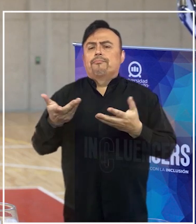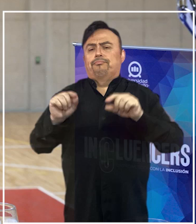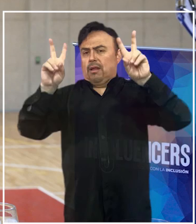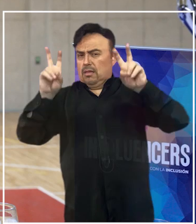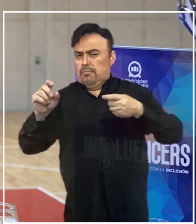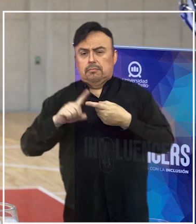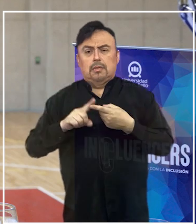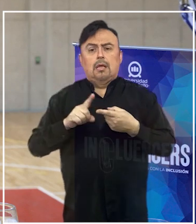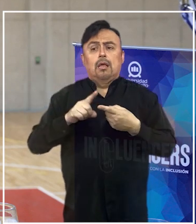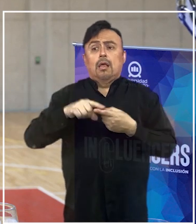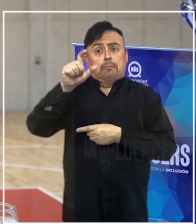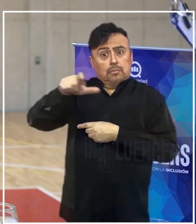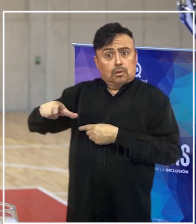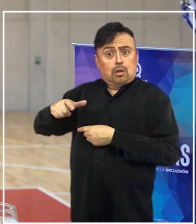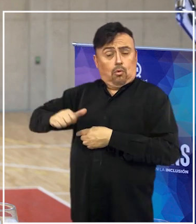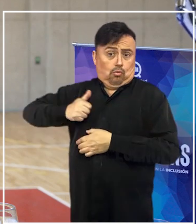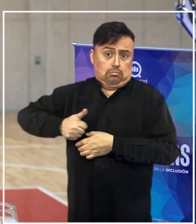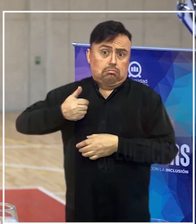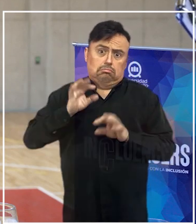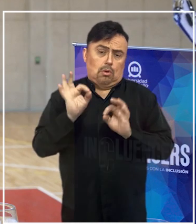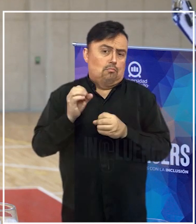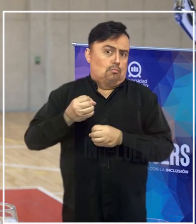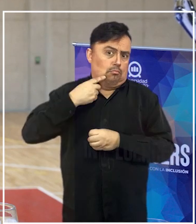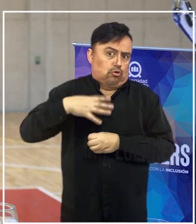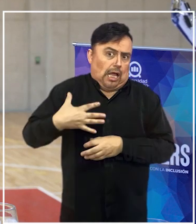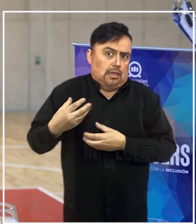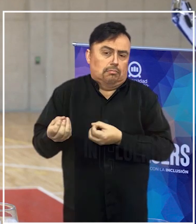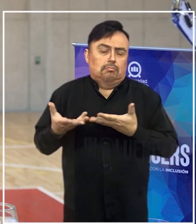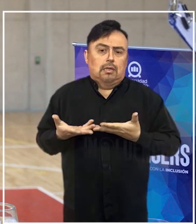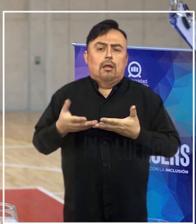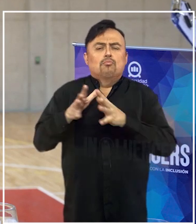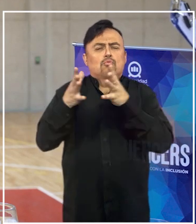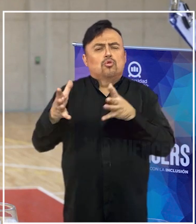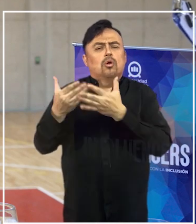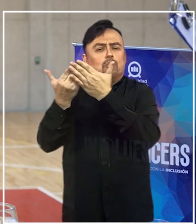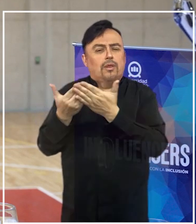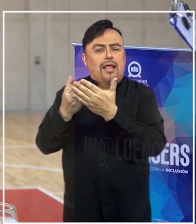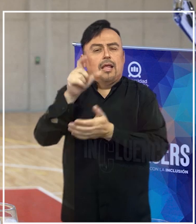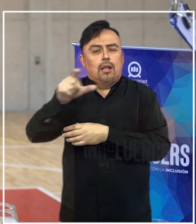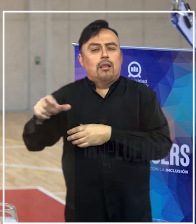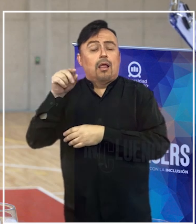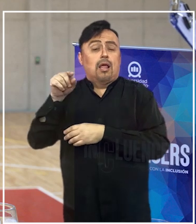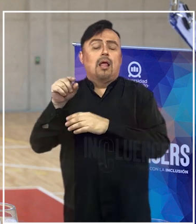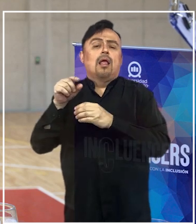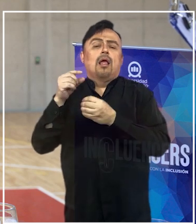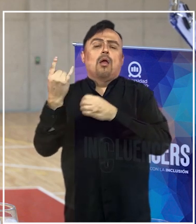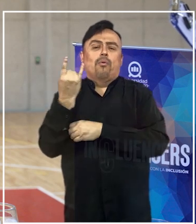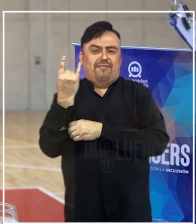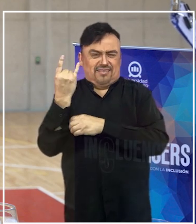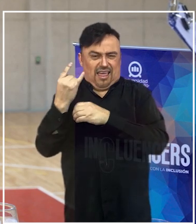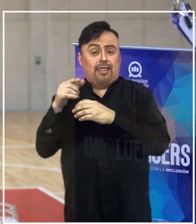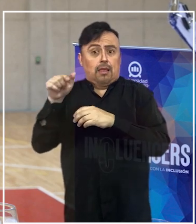los voluntarios, que por cierto han sido muy valiosos y donde habían muchos alumnos de educación superior, respecto de